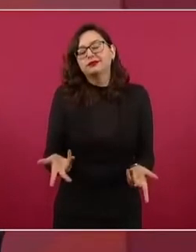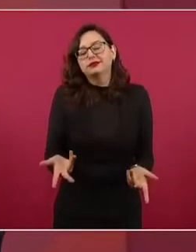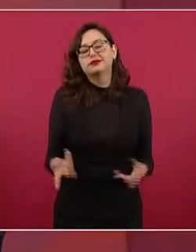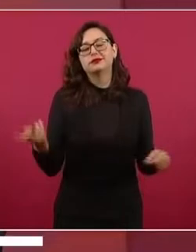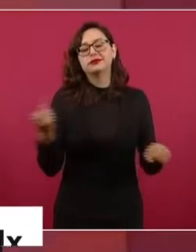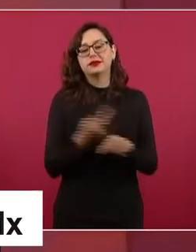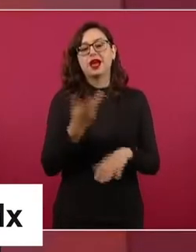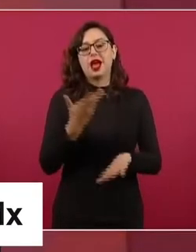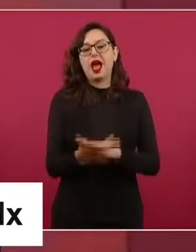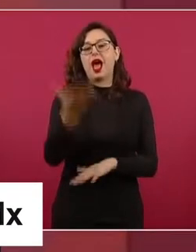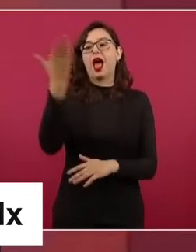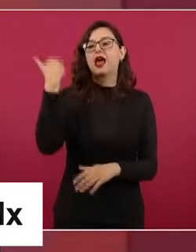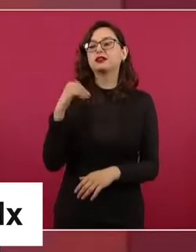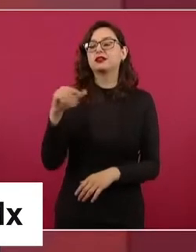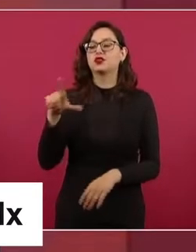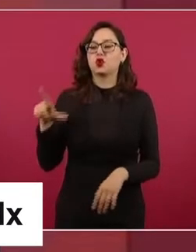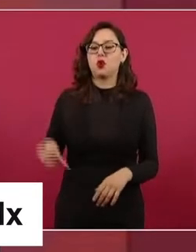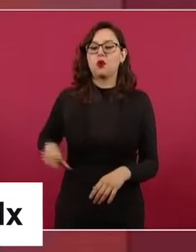gobierno,